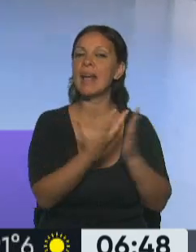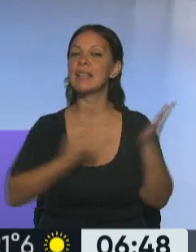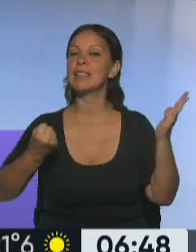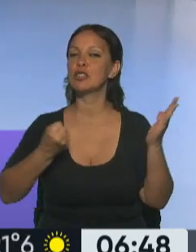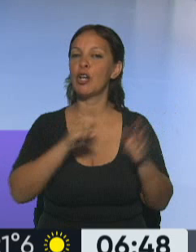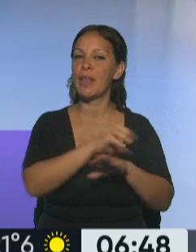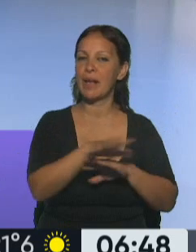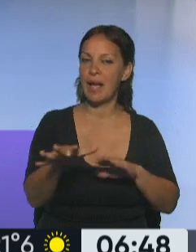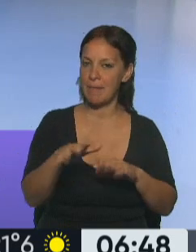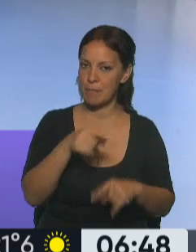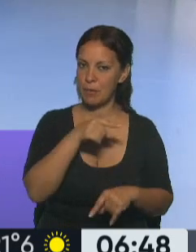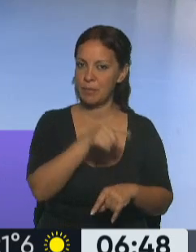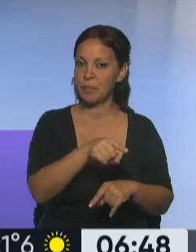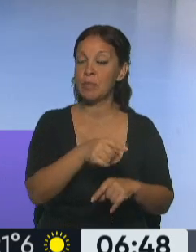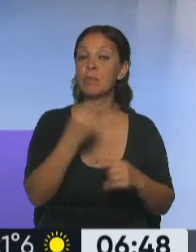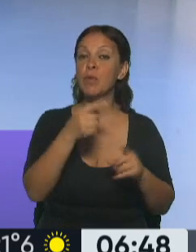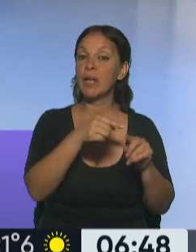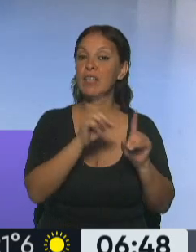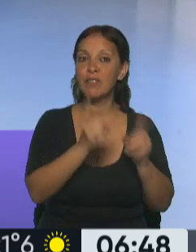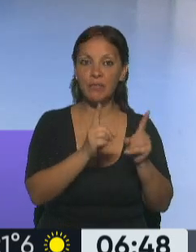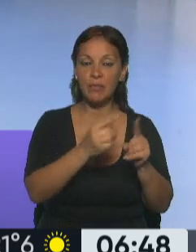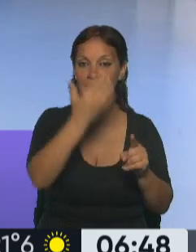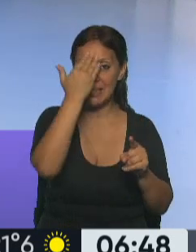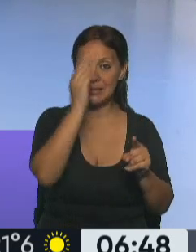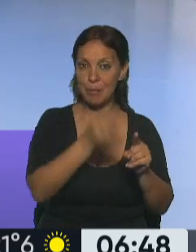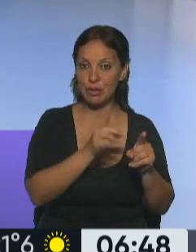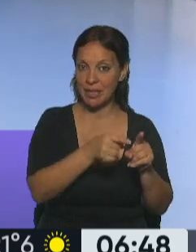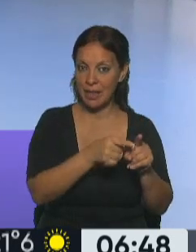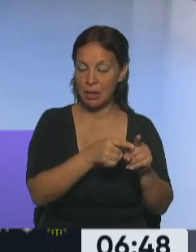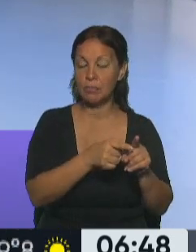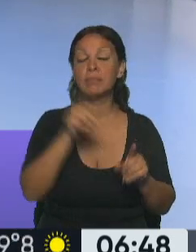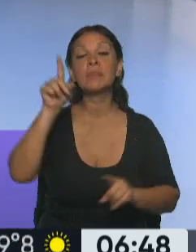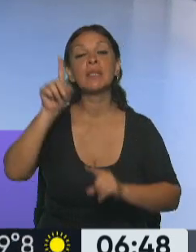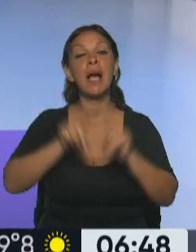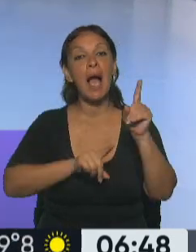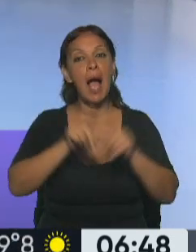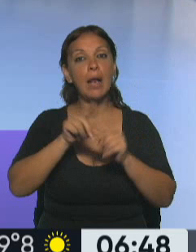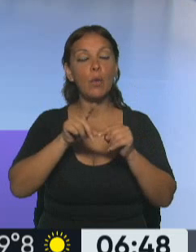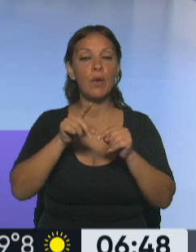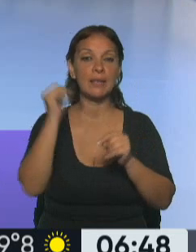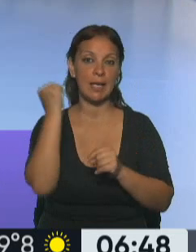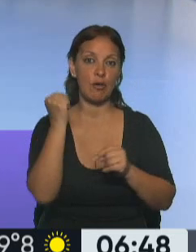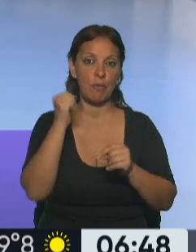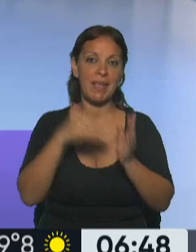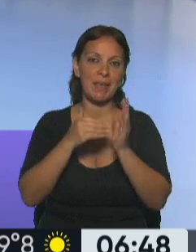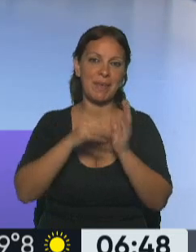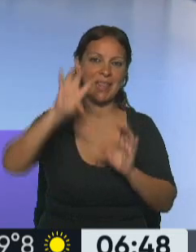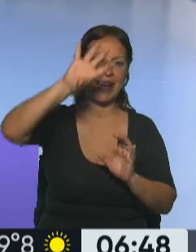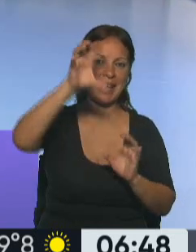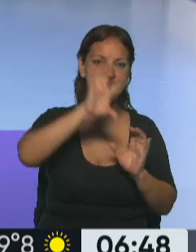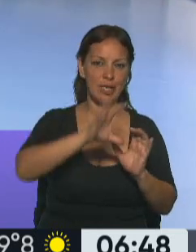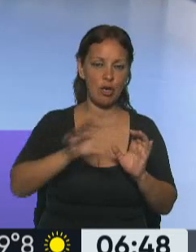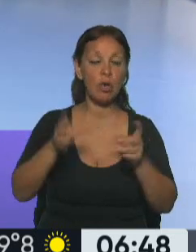desvinculadas de la aplicación del 15% de retenciones, algunas economías regionales. También el tema de la